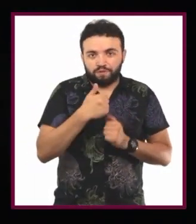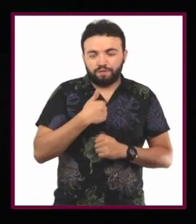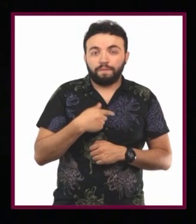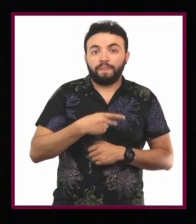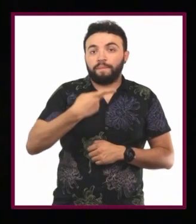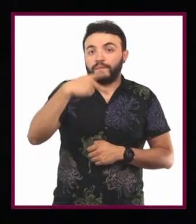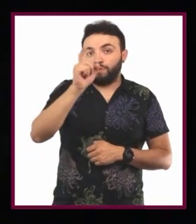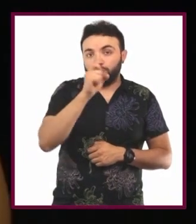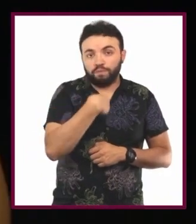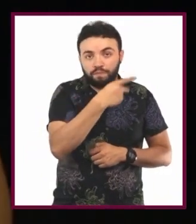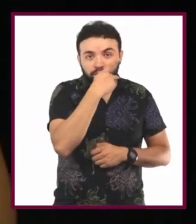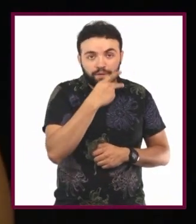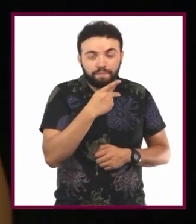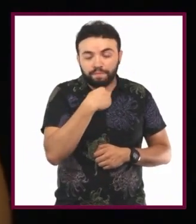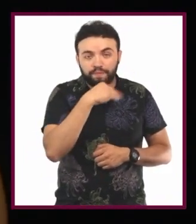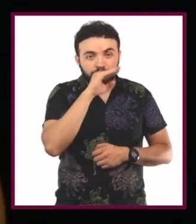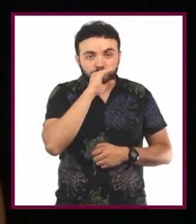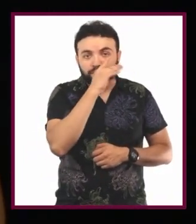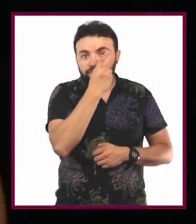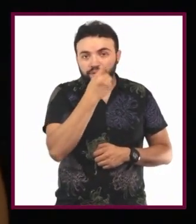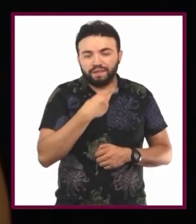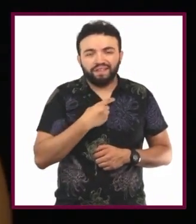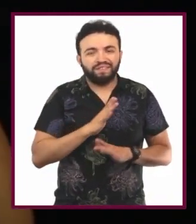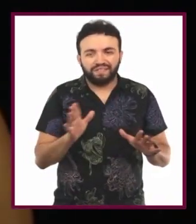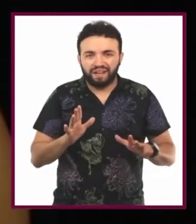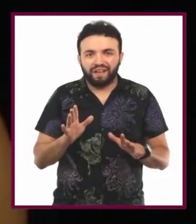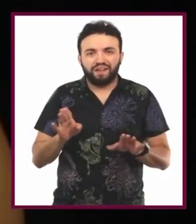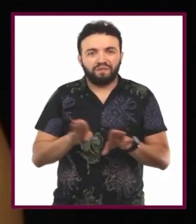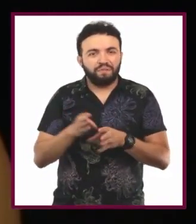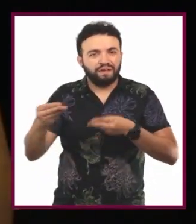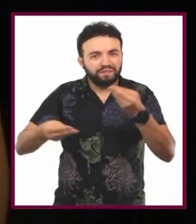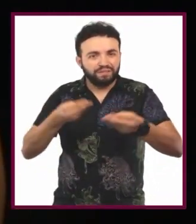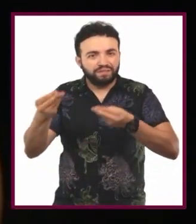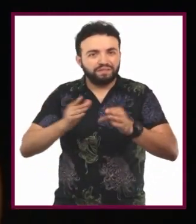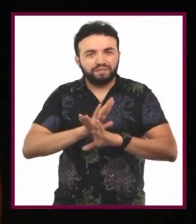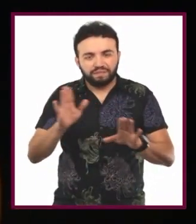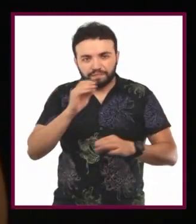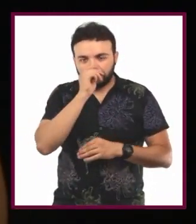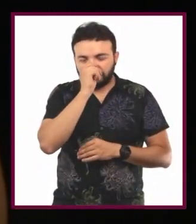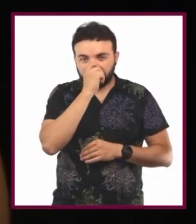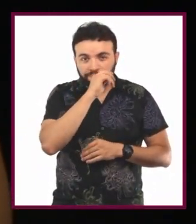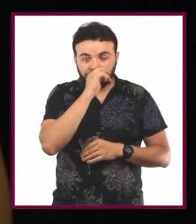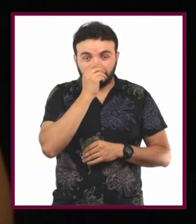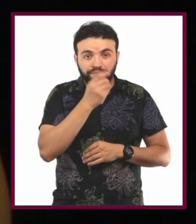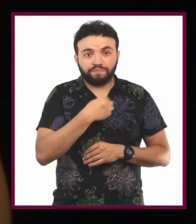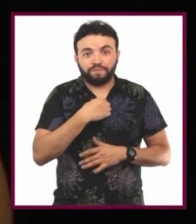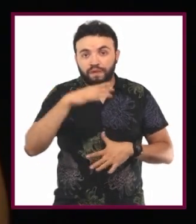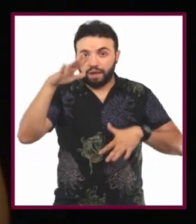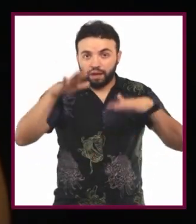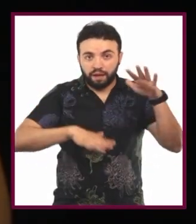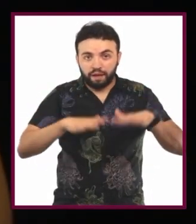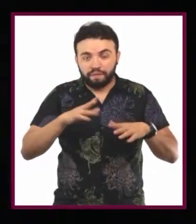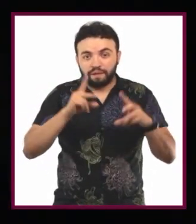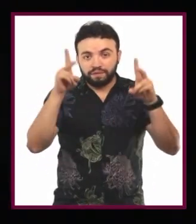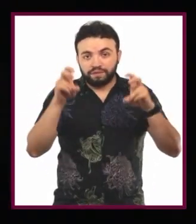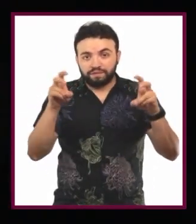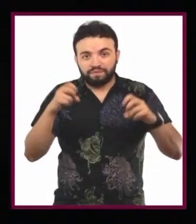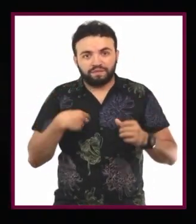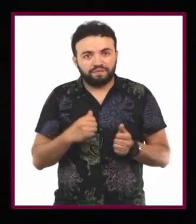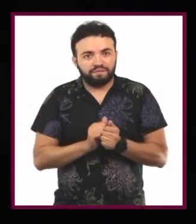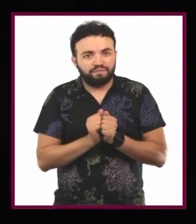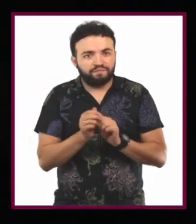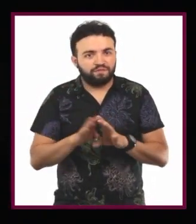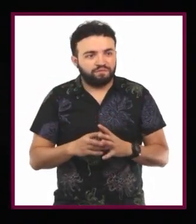que ya no alegre, la verdad, creo que sí sé a qué se refiere. Les voy a contar. Hay veces que con ciertos temas me prendo y